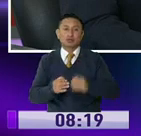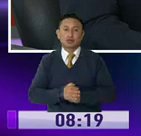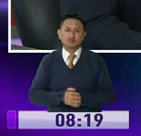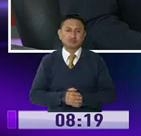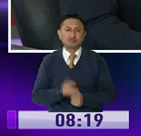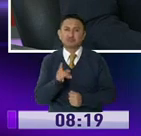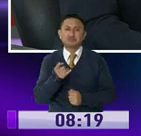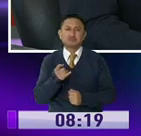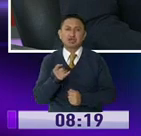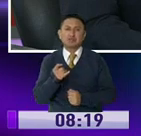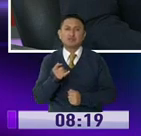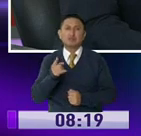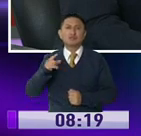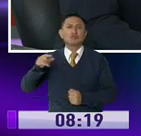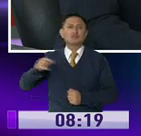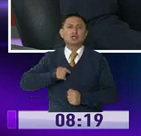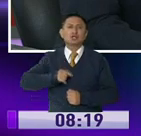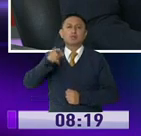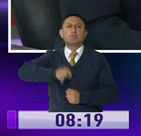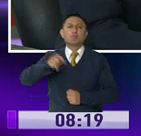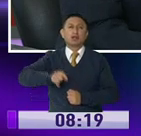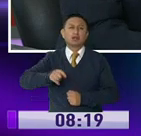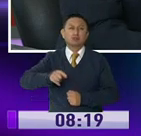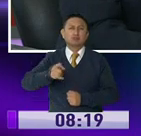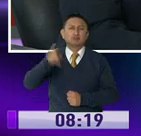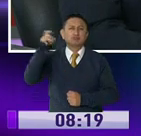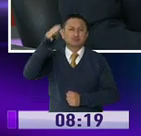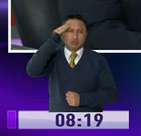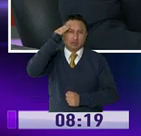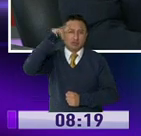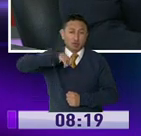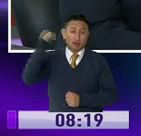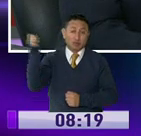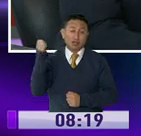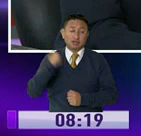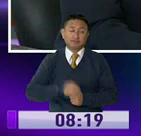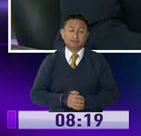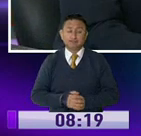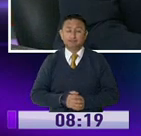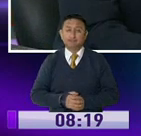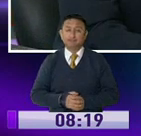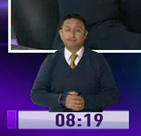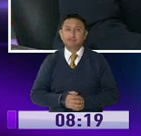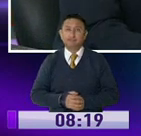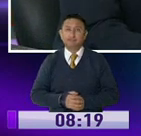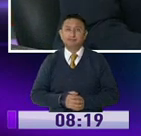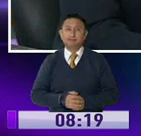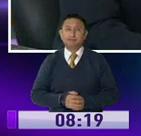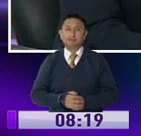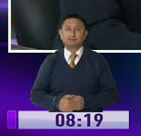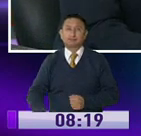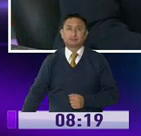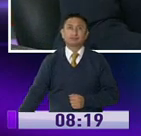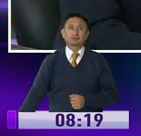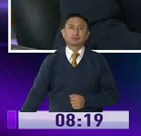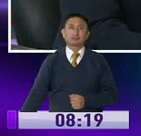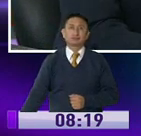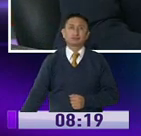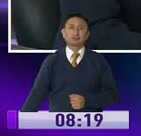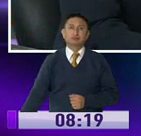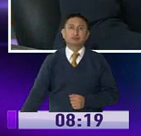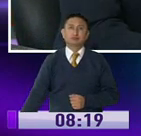¿algún detalle adicional que la ciudadanía deba saber en esta emergencia sanitaria? Bueno, realmente,